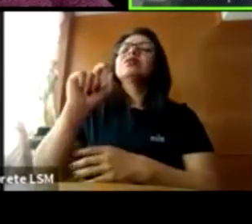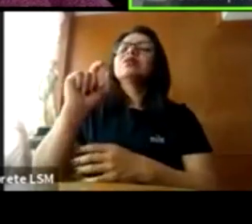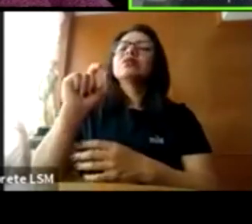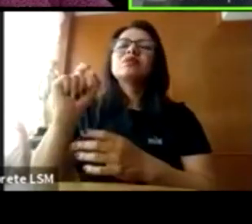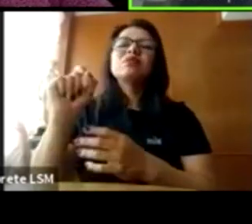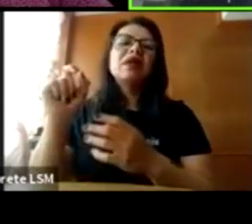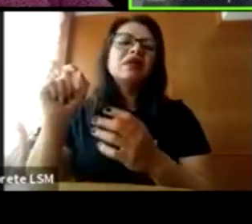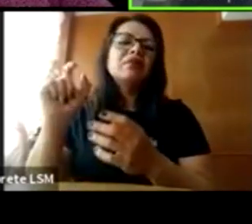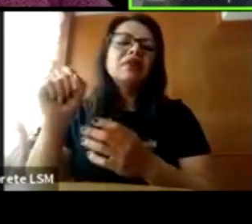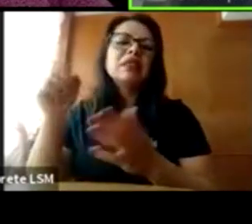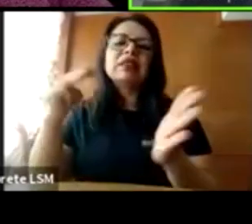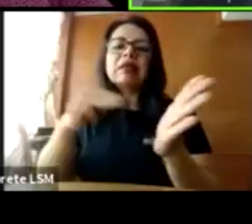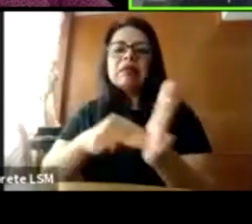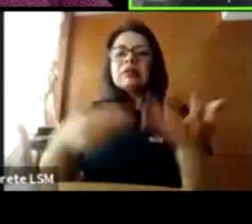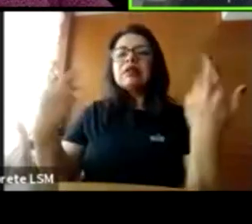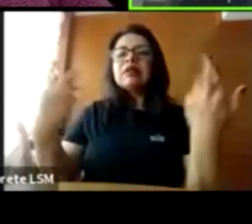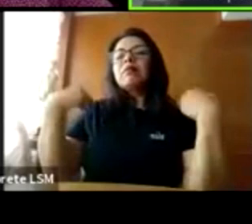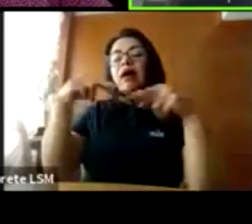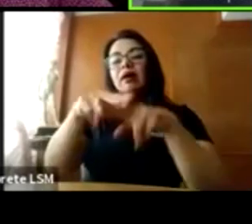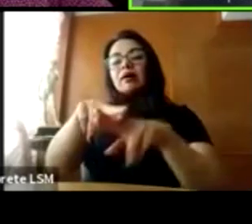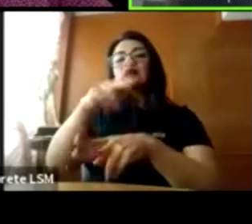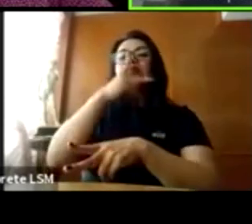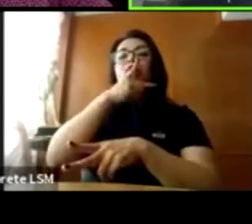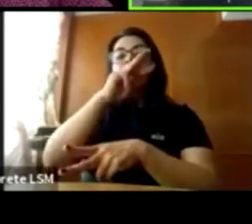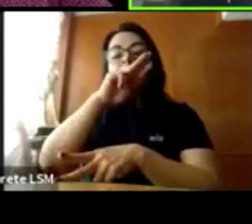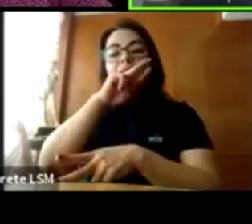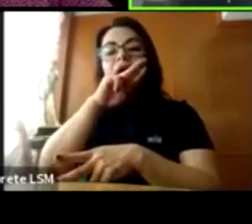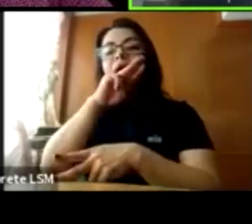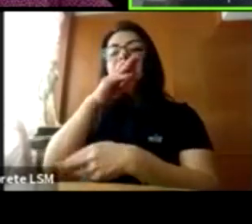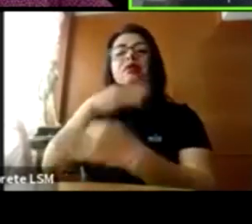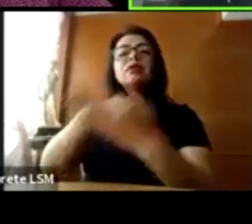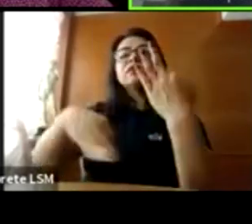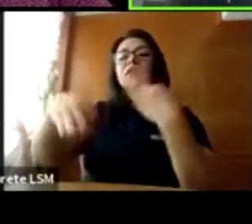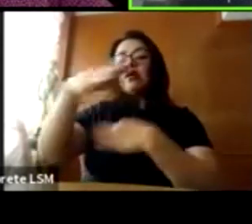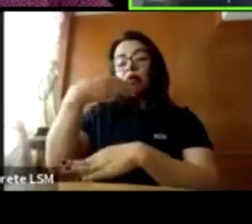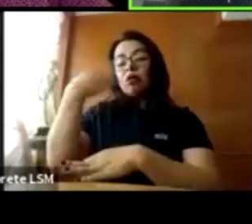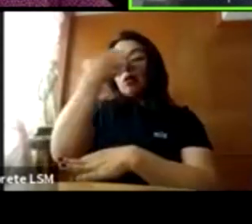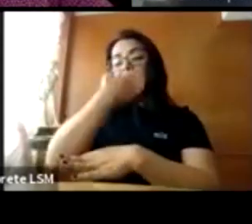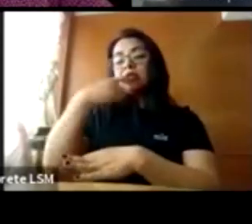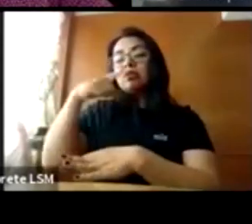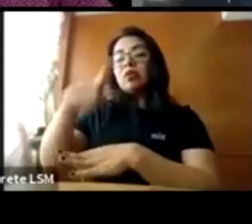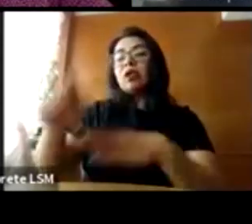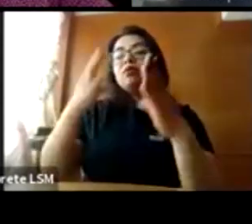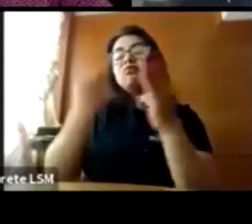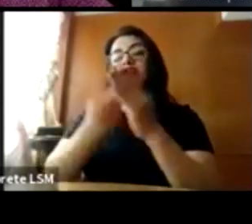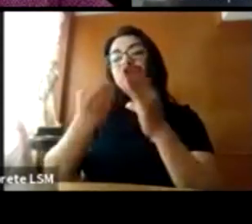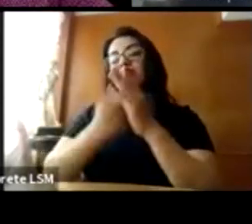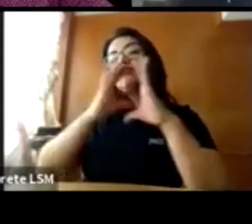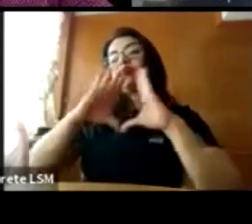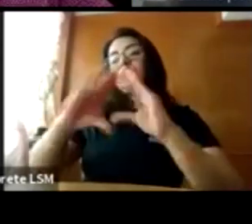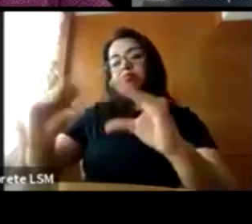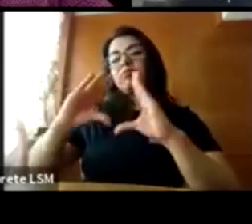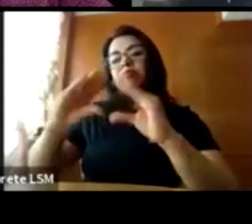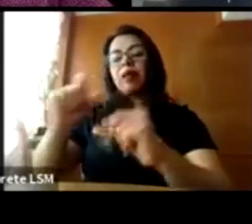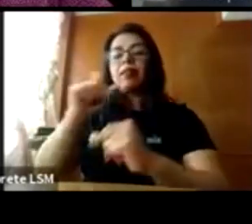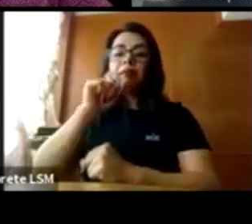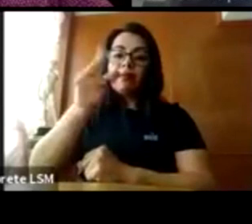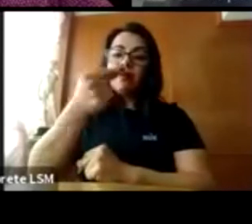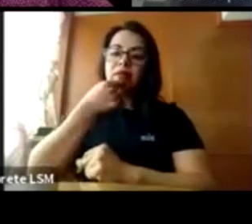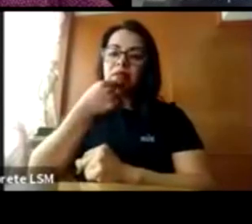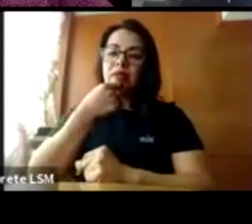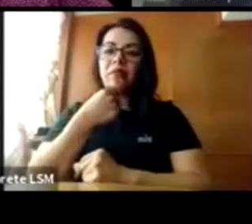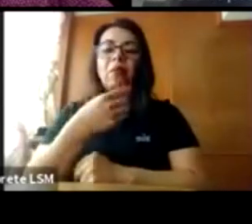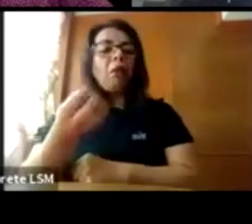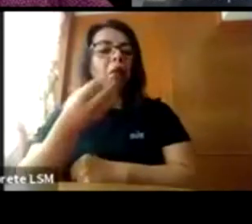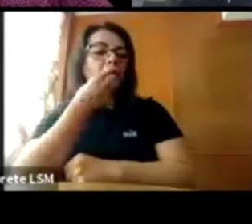administrativos de escuelas y a los niños. Bueno, pues, extraordinaria mesa, de verdad.